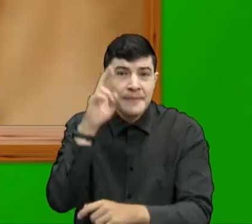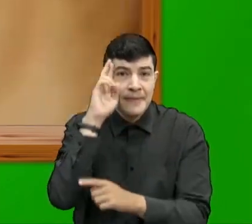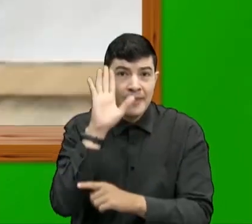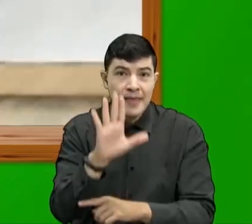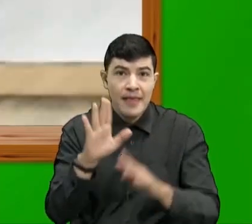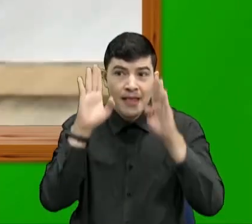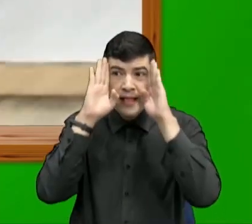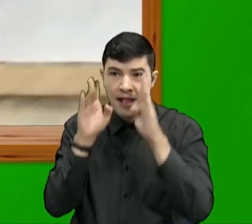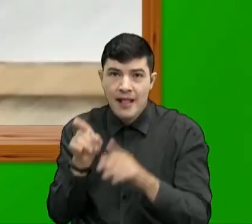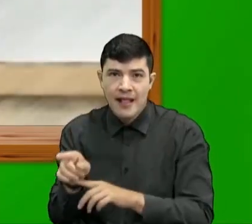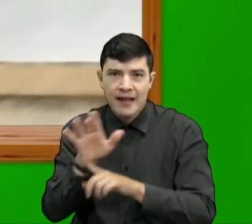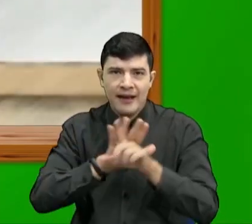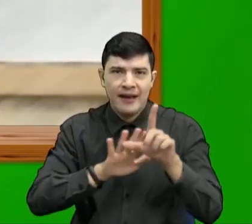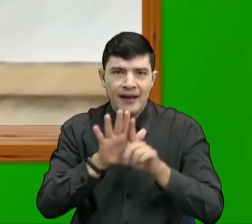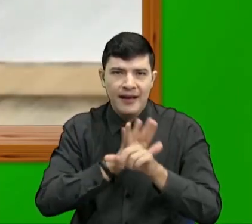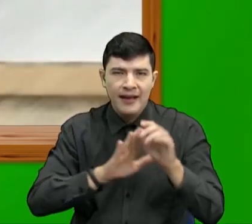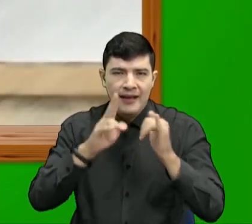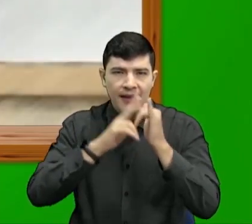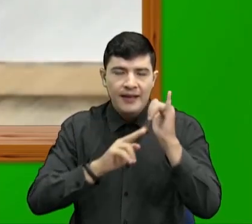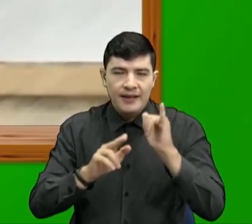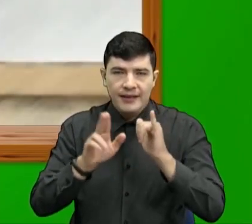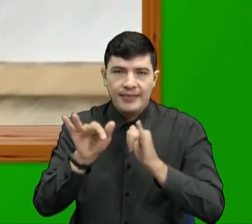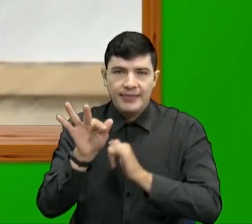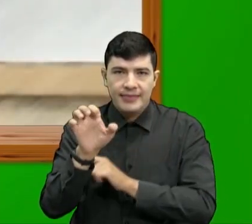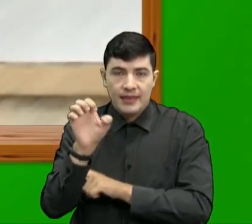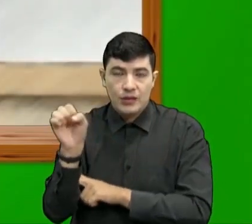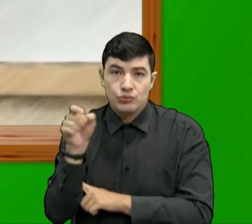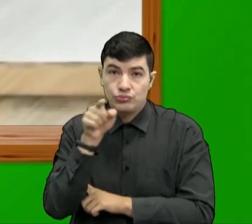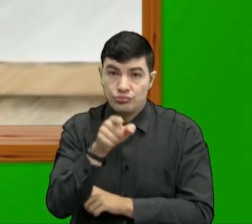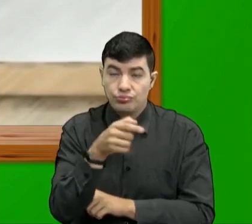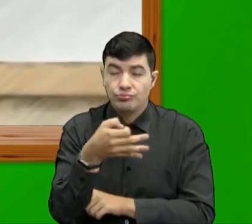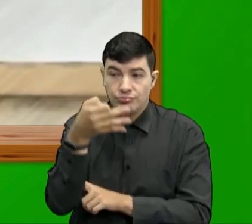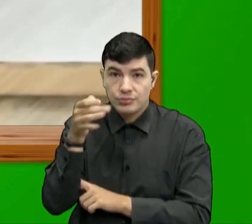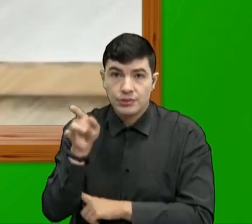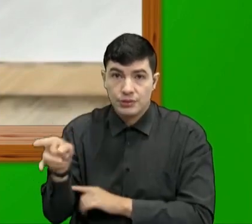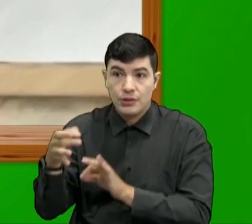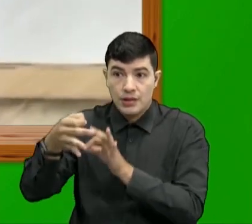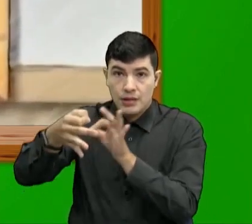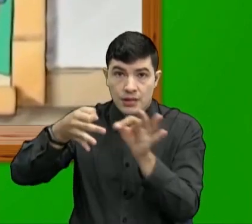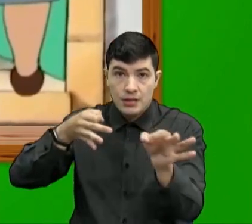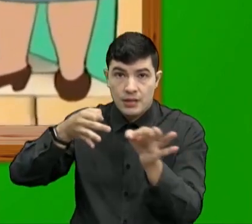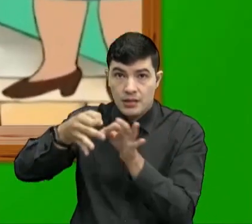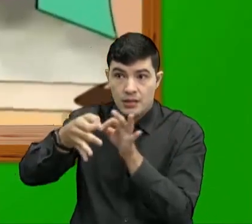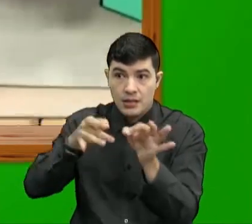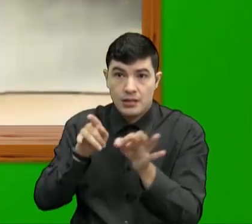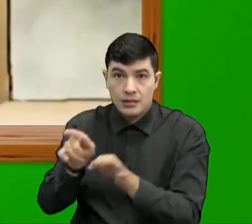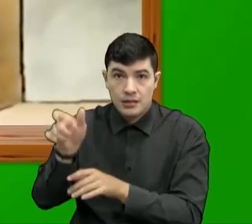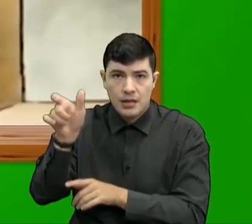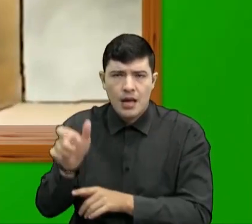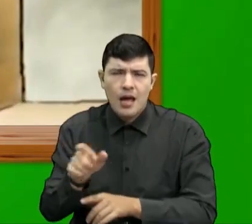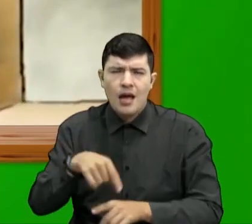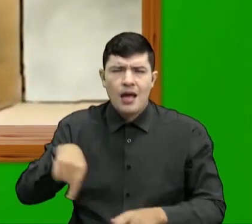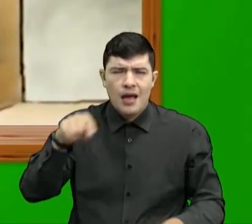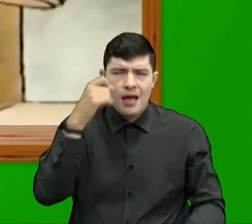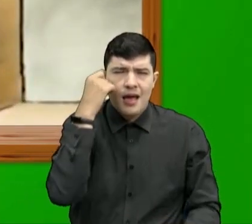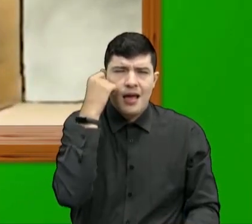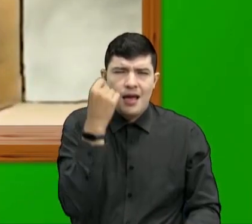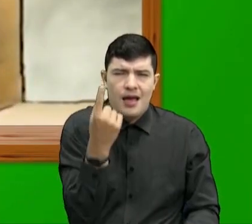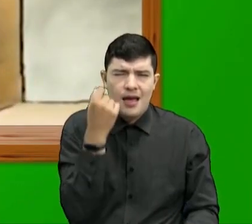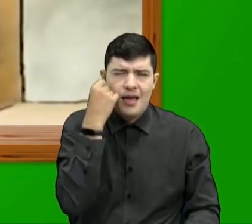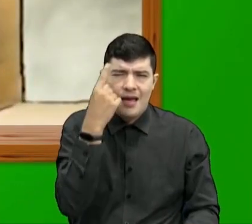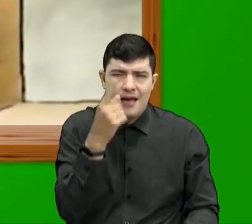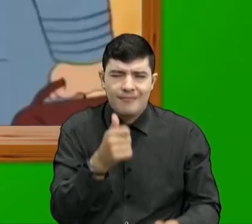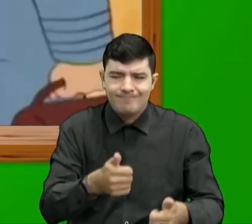a este video del canal Teo. De seguro que con la explicación que le da su doctor, entenderá súper bien